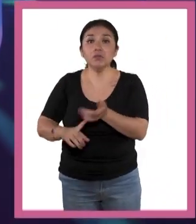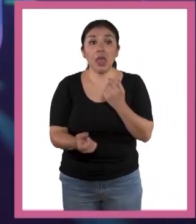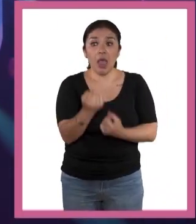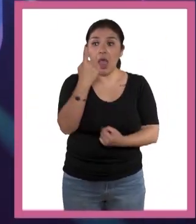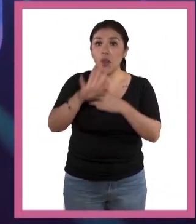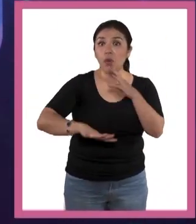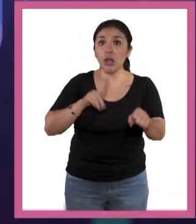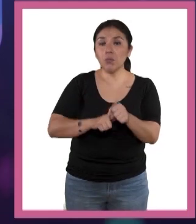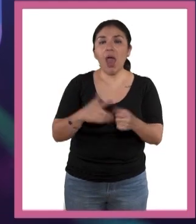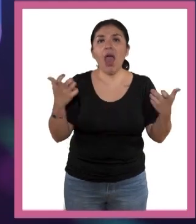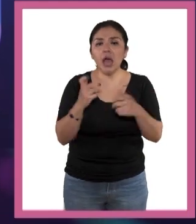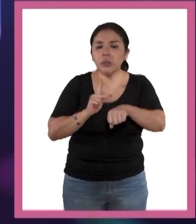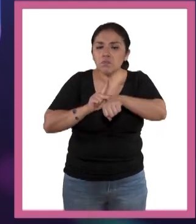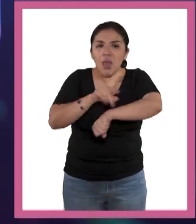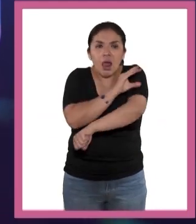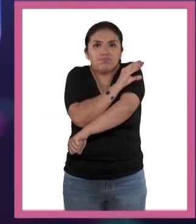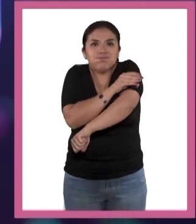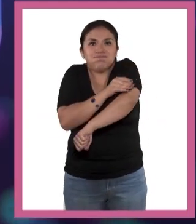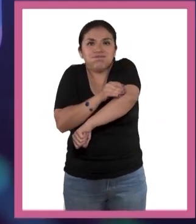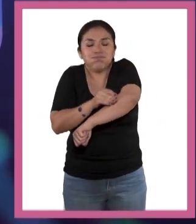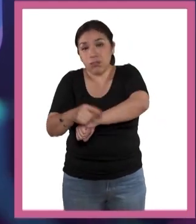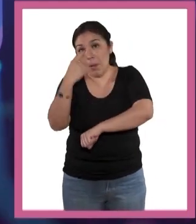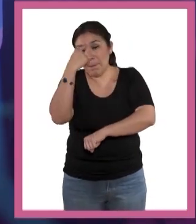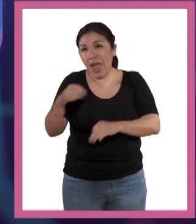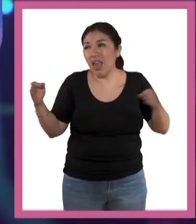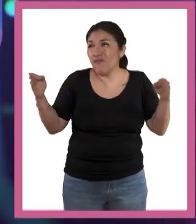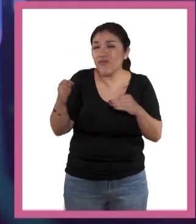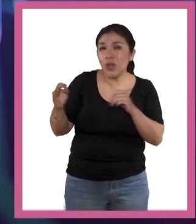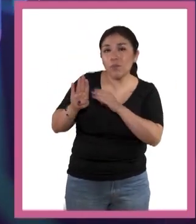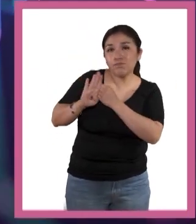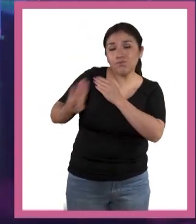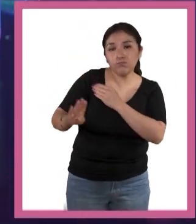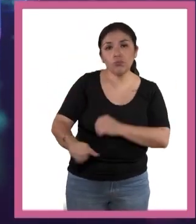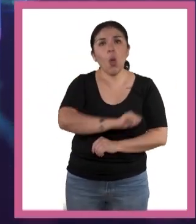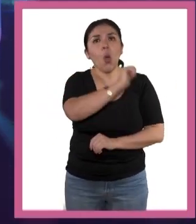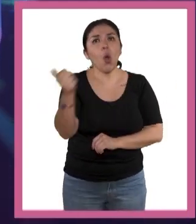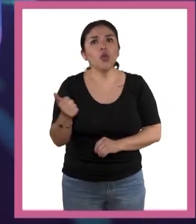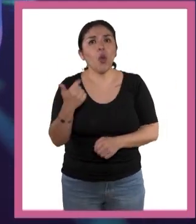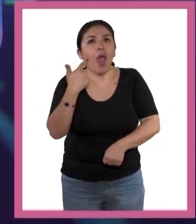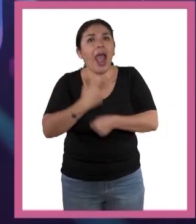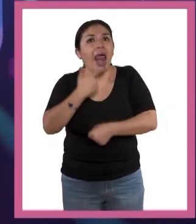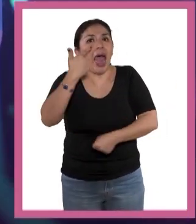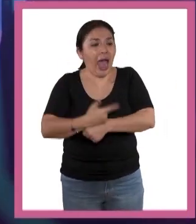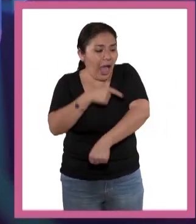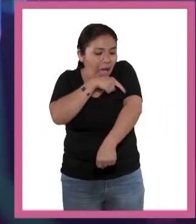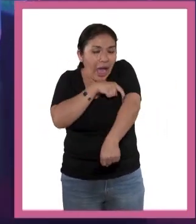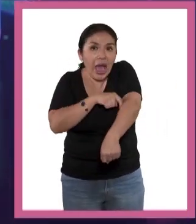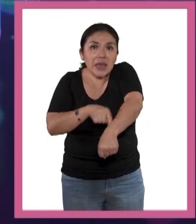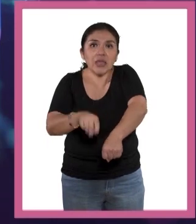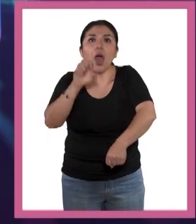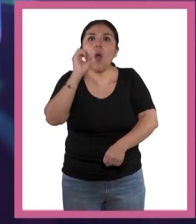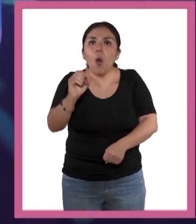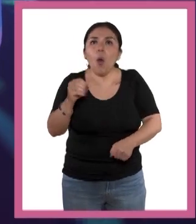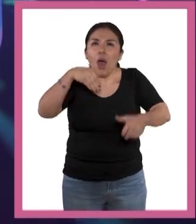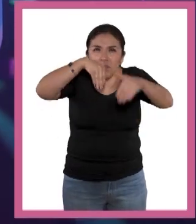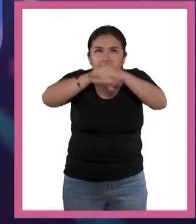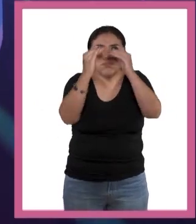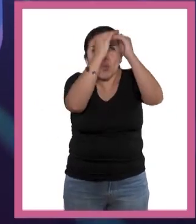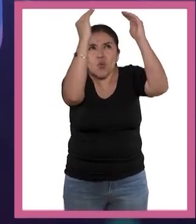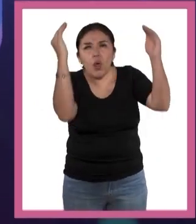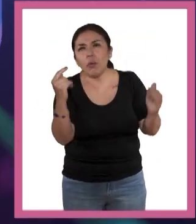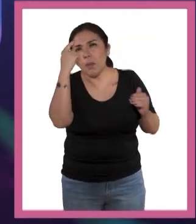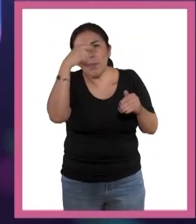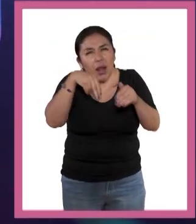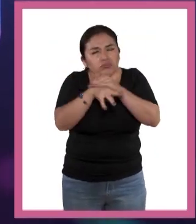animales desarrollan pieles gruesas y pelaje para comerse de frío. Otros desarrollan grasa debajo de la piel, otros se meten en una caverna e